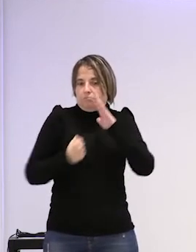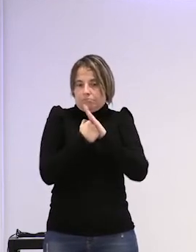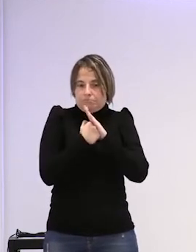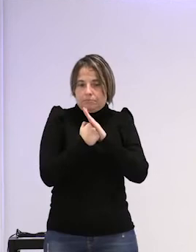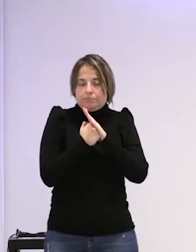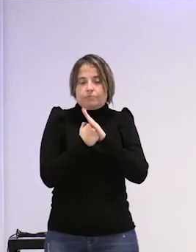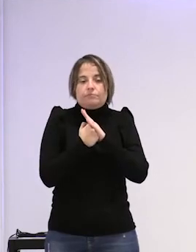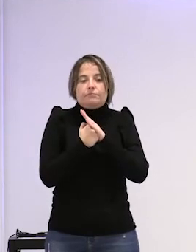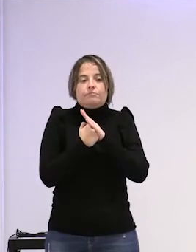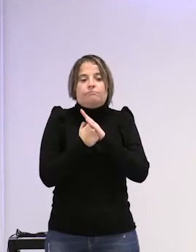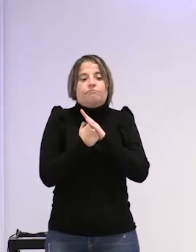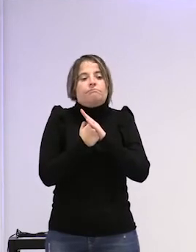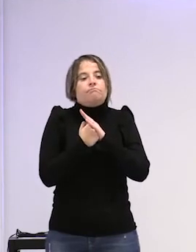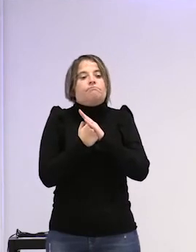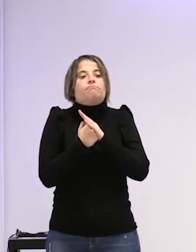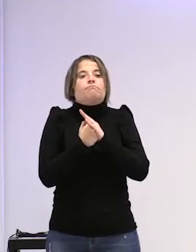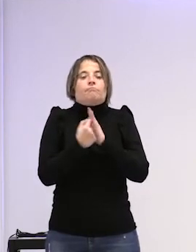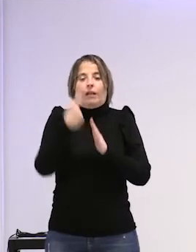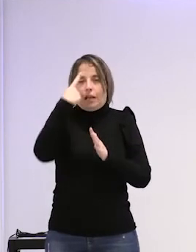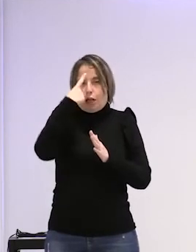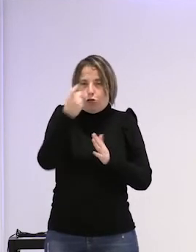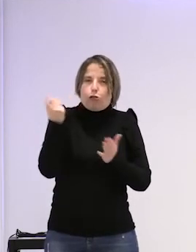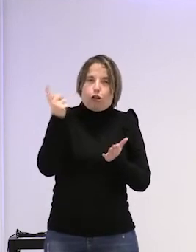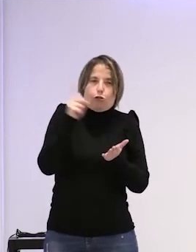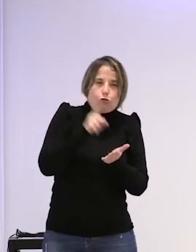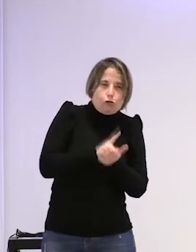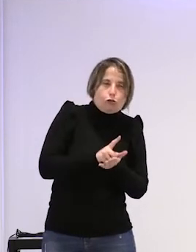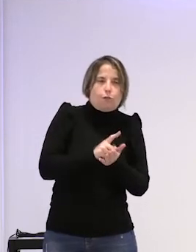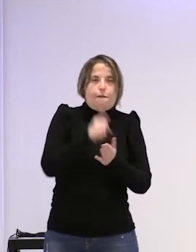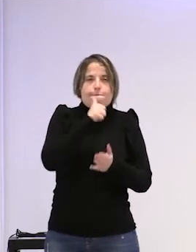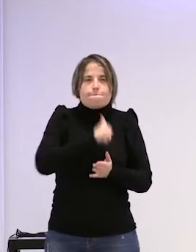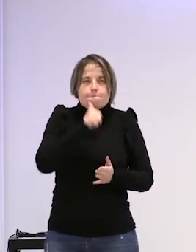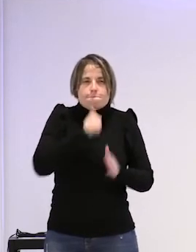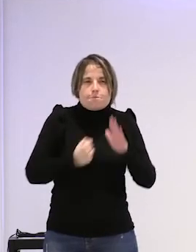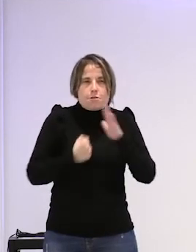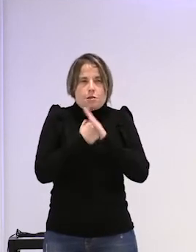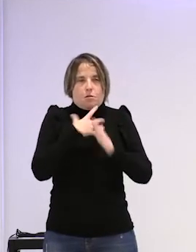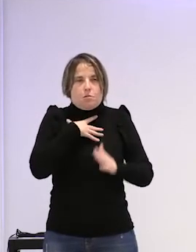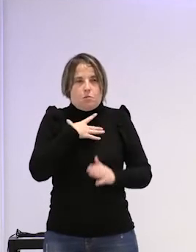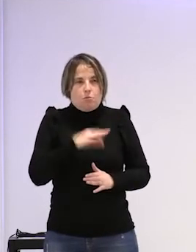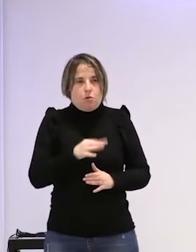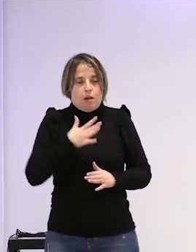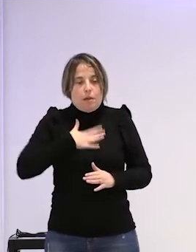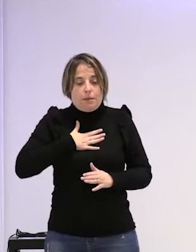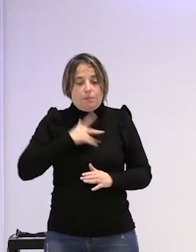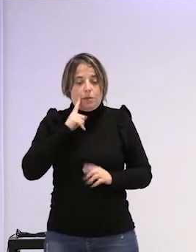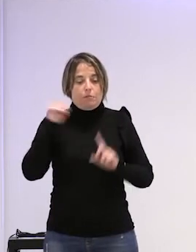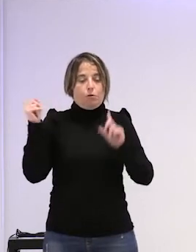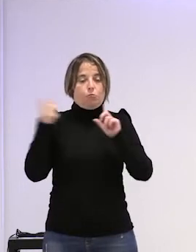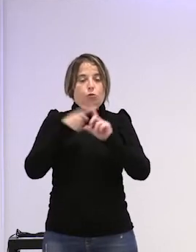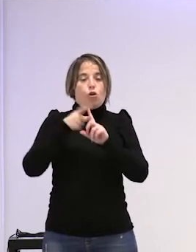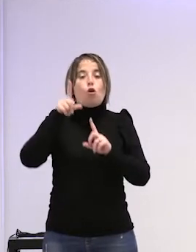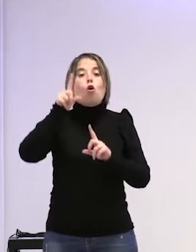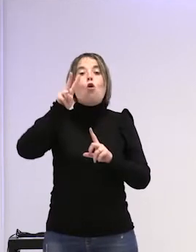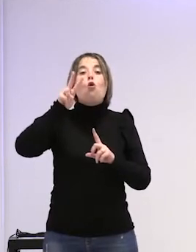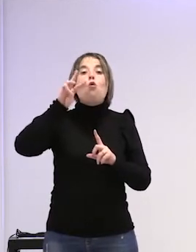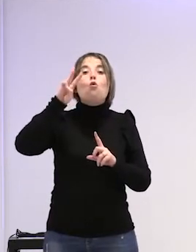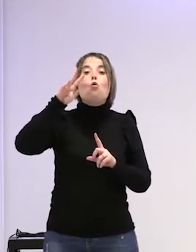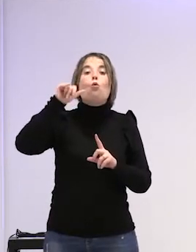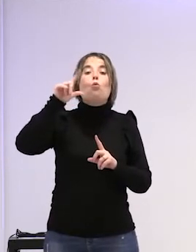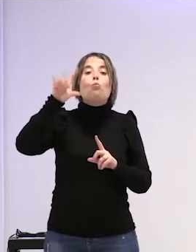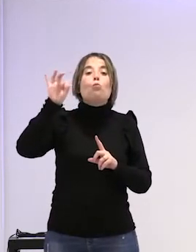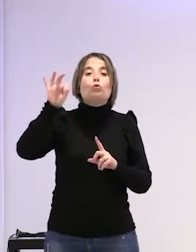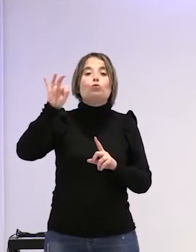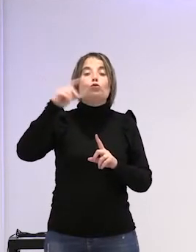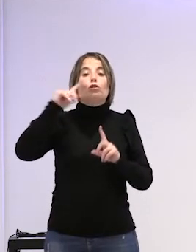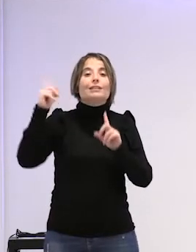lo soporta volverás a recordar en la medida en que puedas soportar por ejemplo me he diagnosticado el lupus entonces tuve que me han